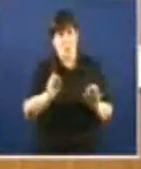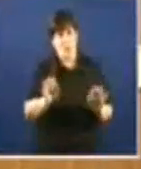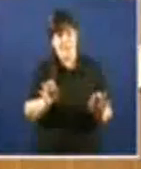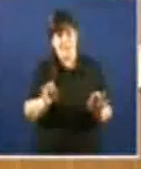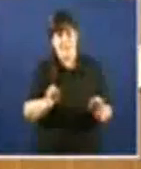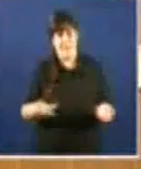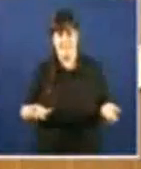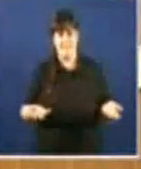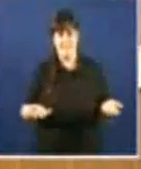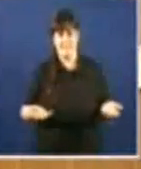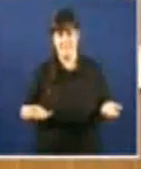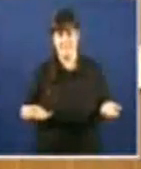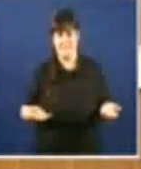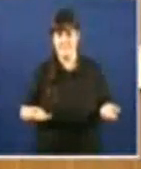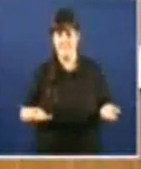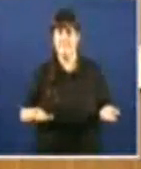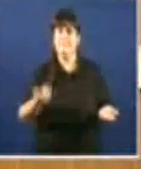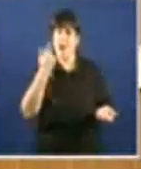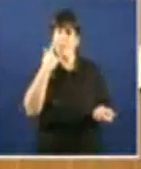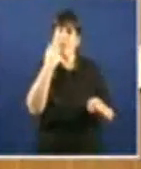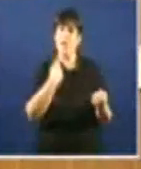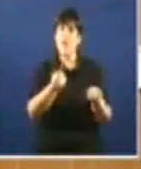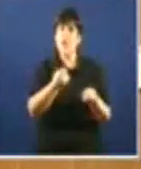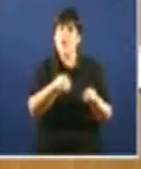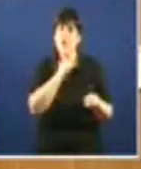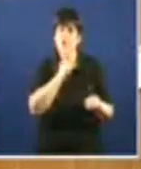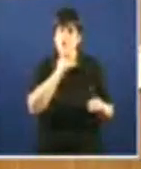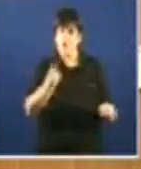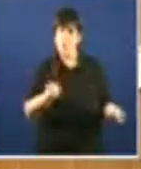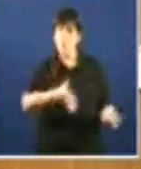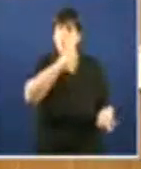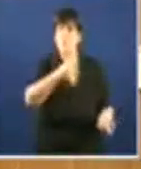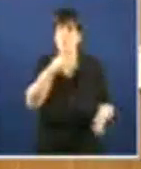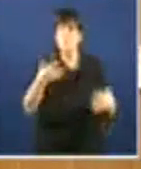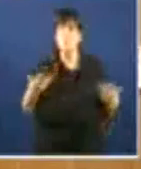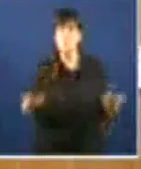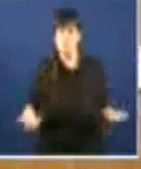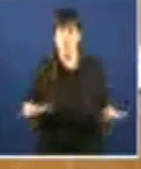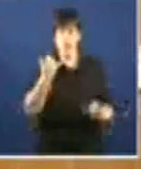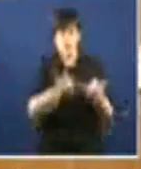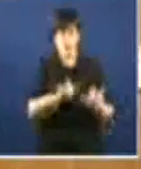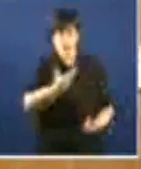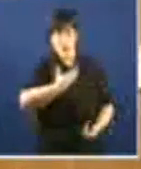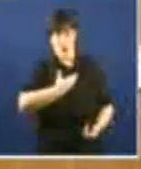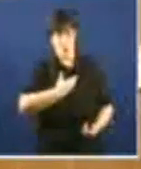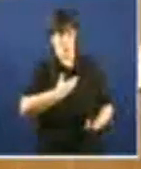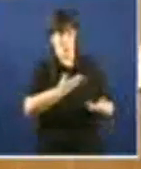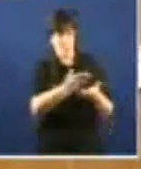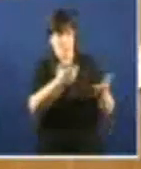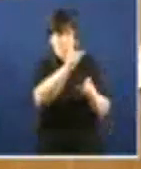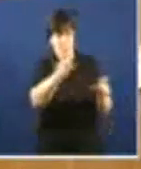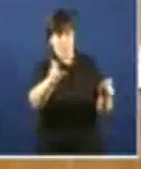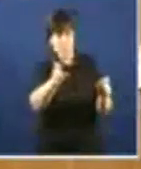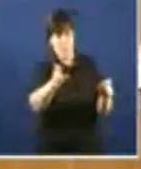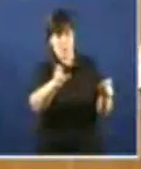Sogama? Pois vamos a ver cal é o negocio de Sogama e cales son as razóns polas que os concellos e os cidadans destes